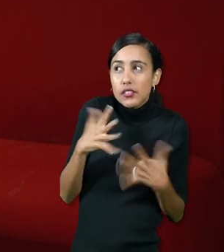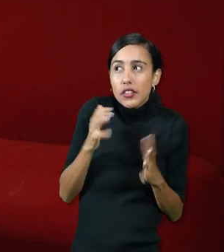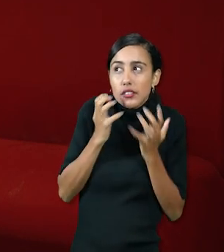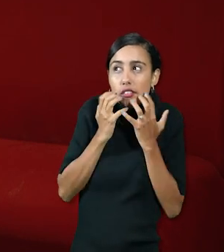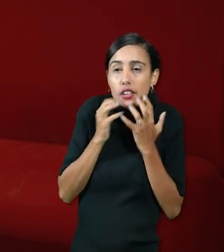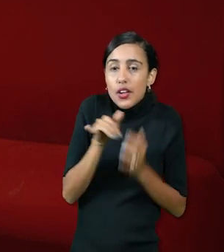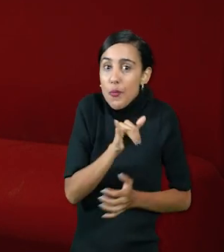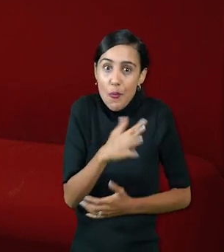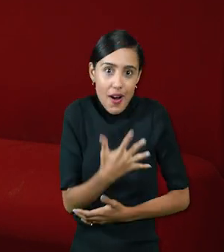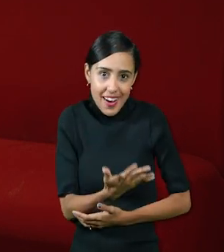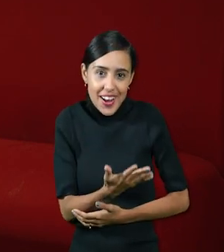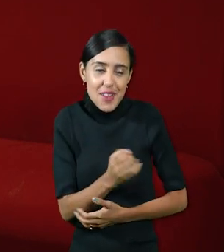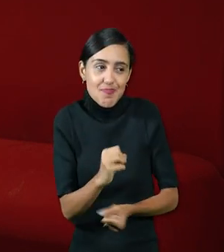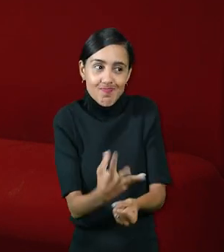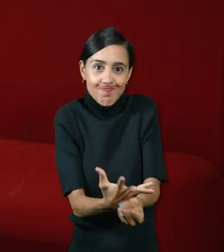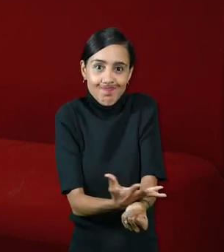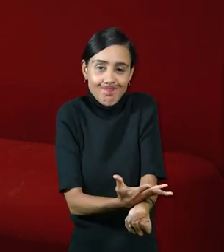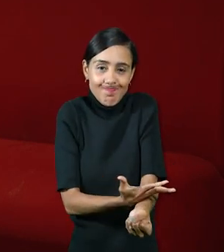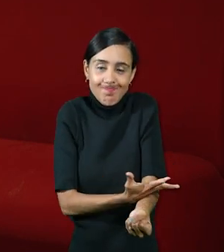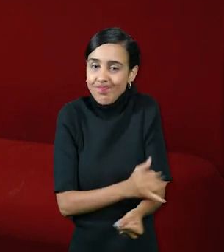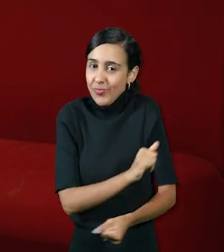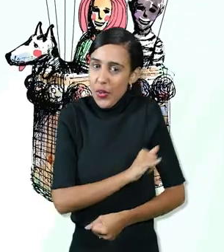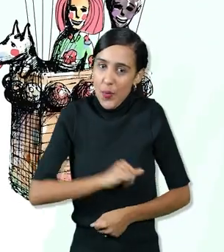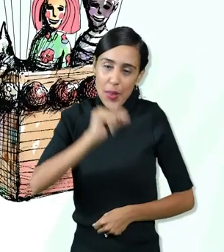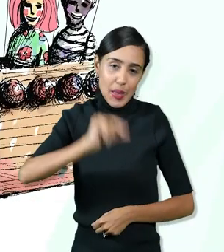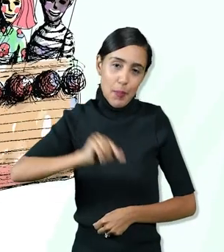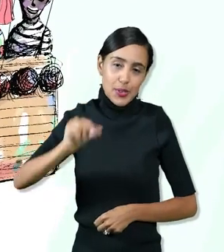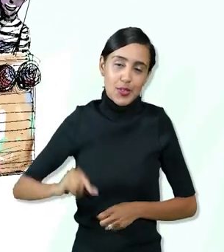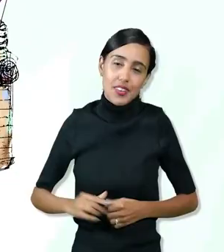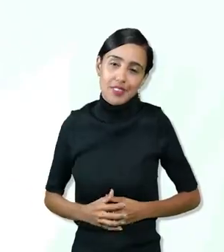las emociones por las que pasan los personajes